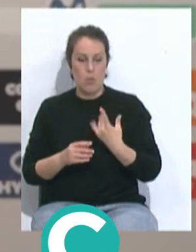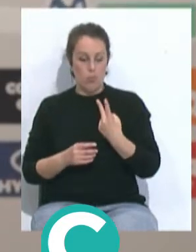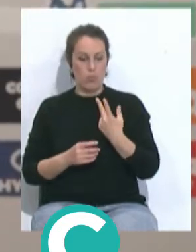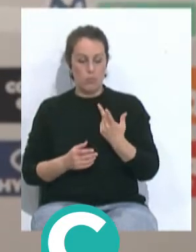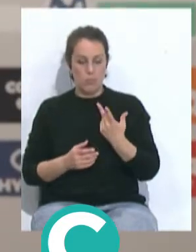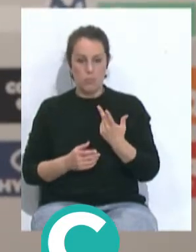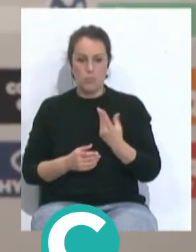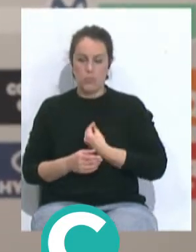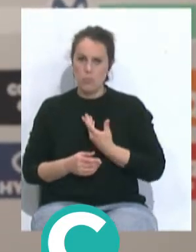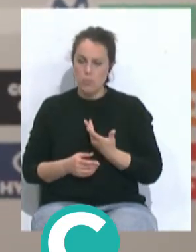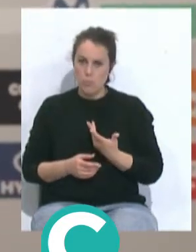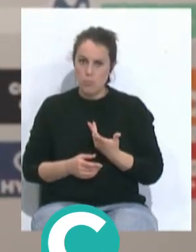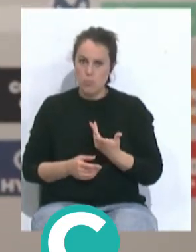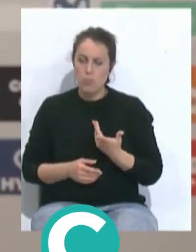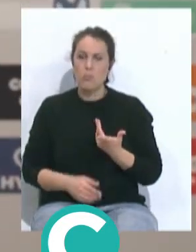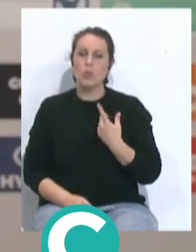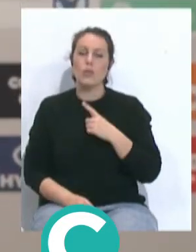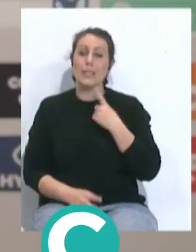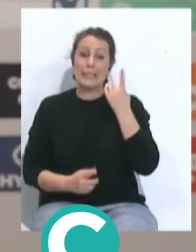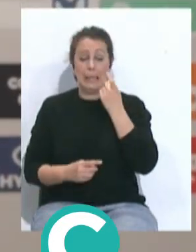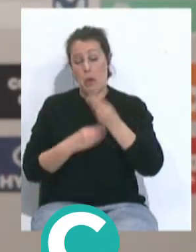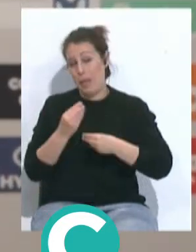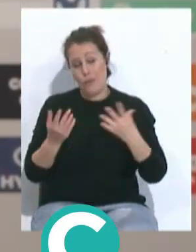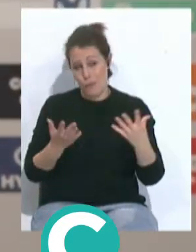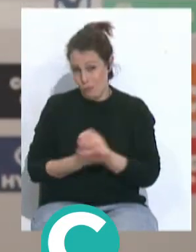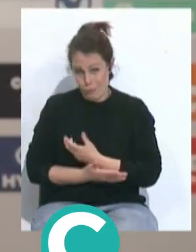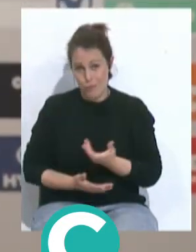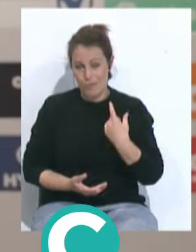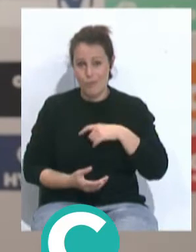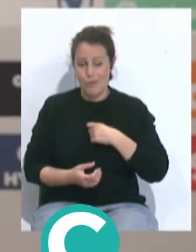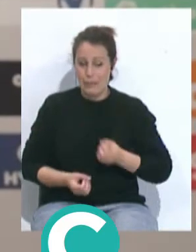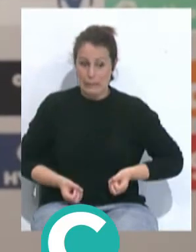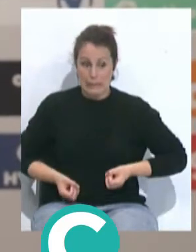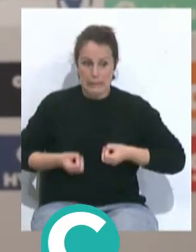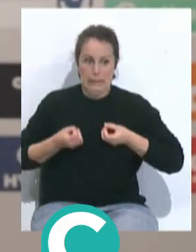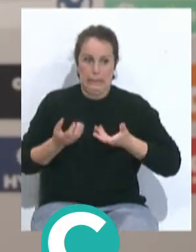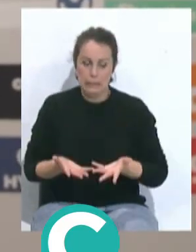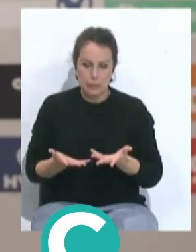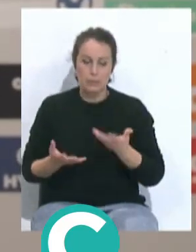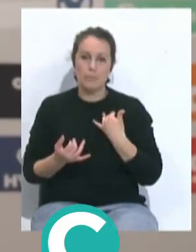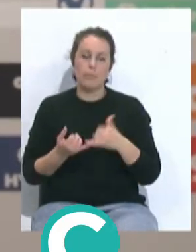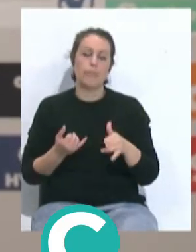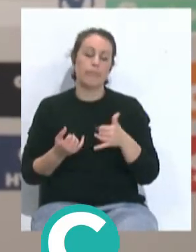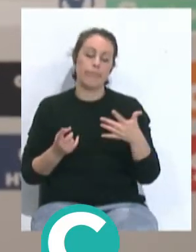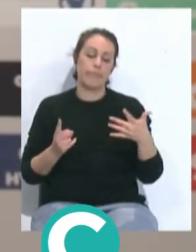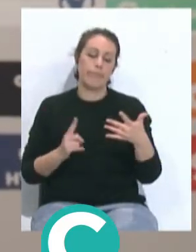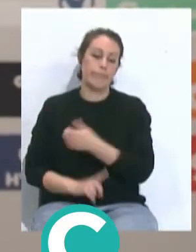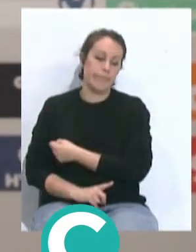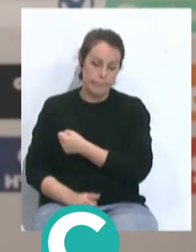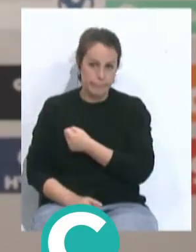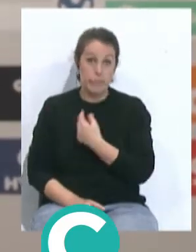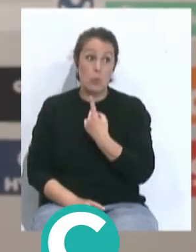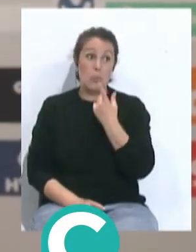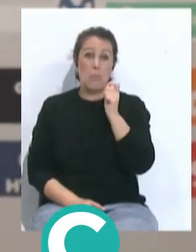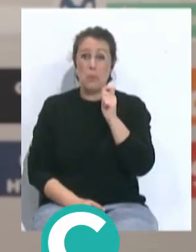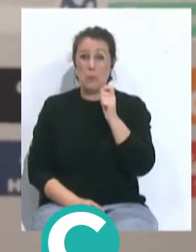y bueno, nosotros hemos intentado hacer de todo, yo creo que nos hemos desfogado y bueno, al final no hemos conseguido rascar,